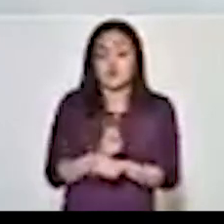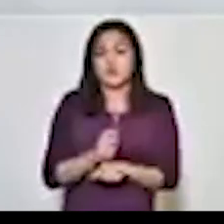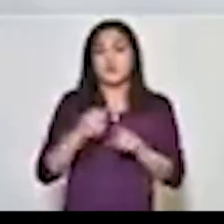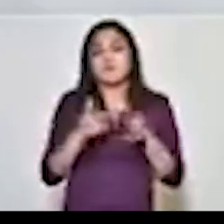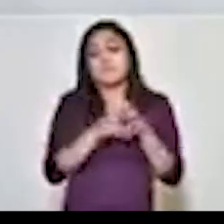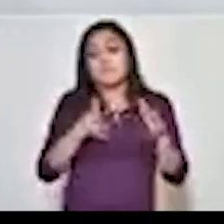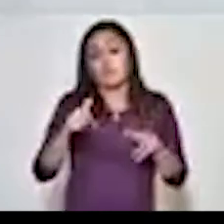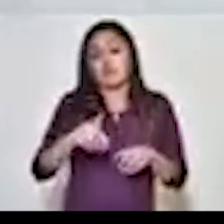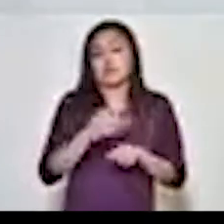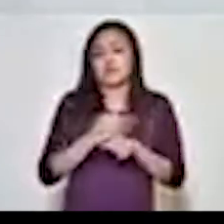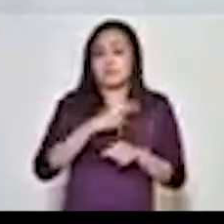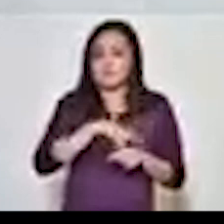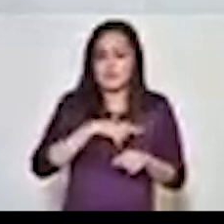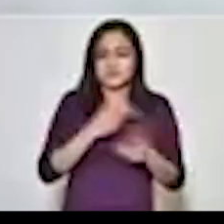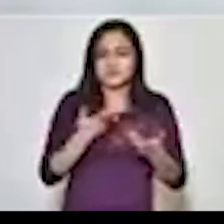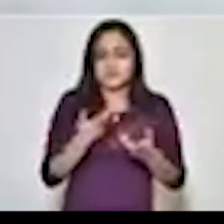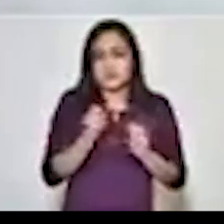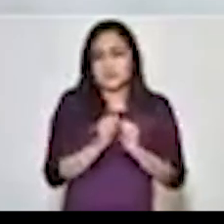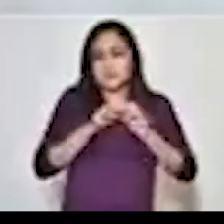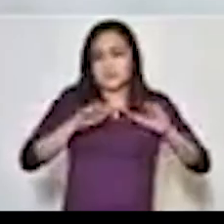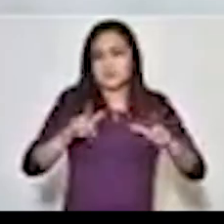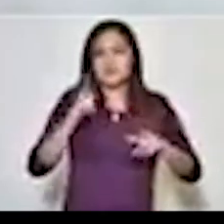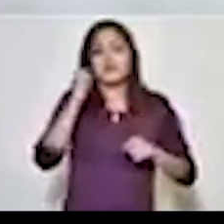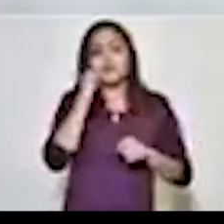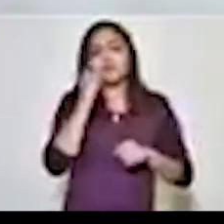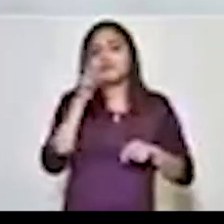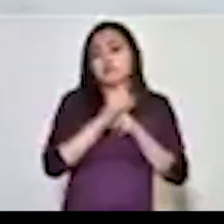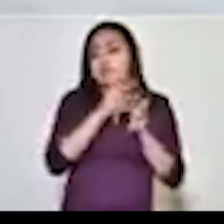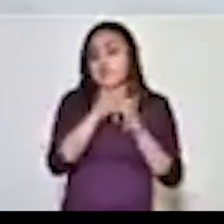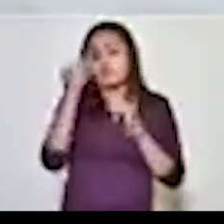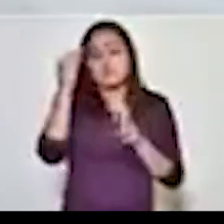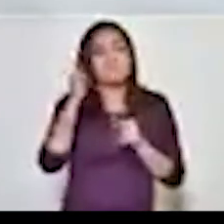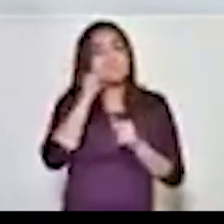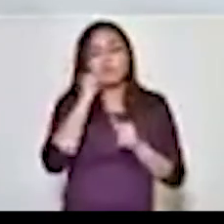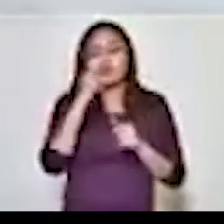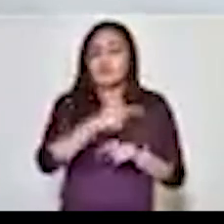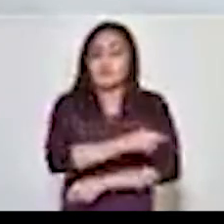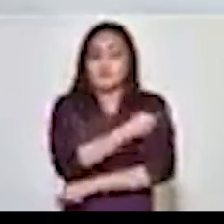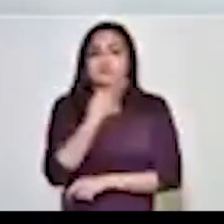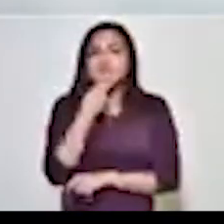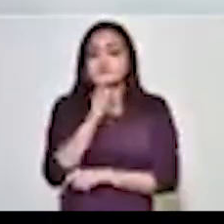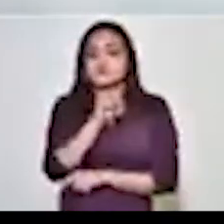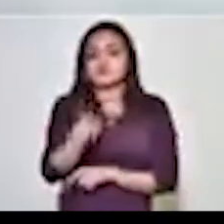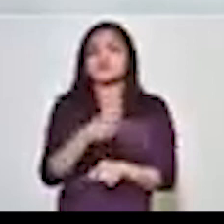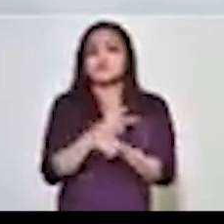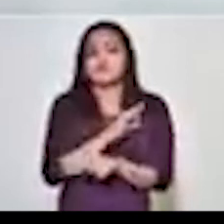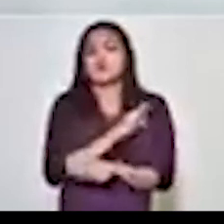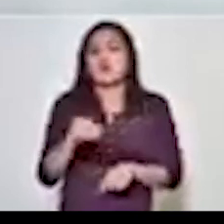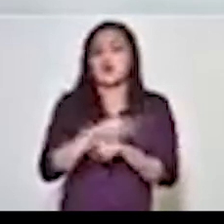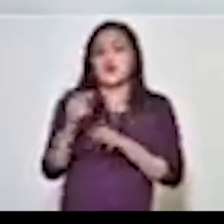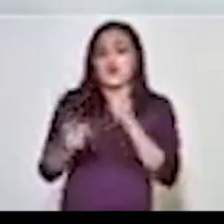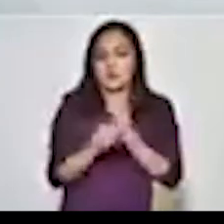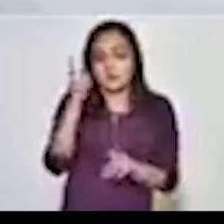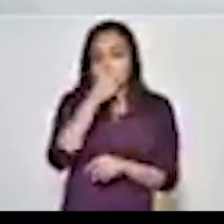amplificar esa producción de anticuerpos, así se hayan pasado los días que la guía de práctica nos